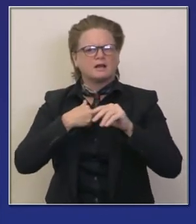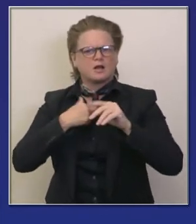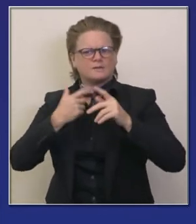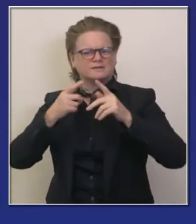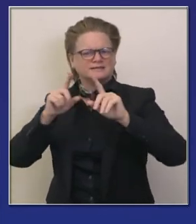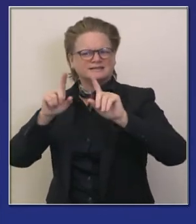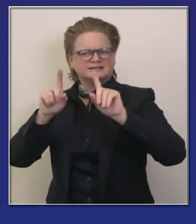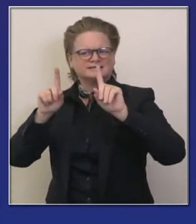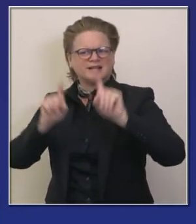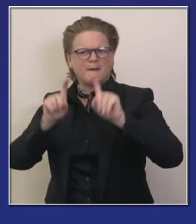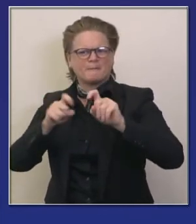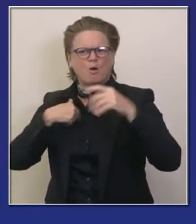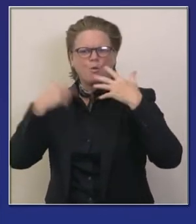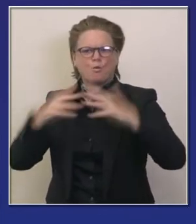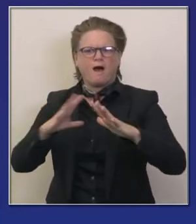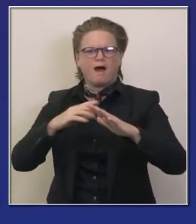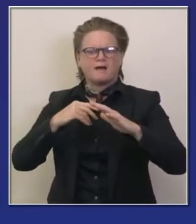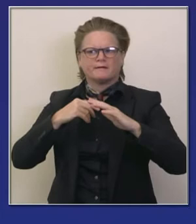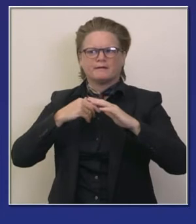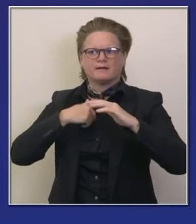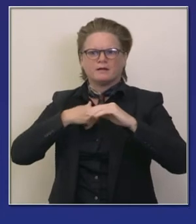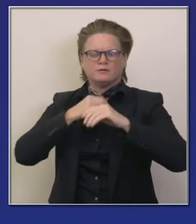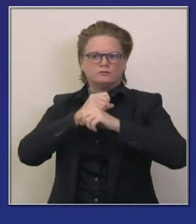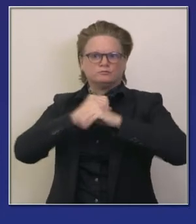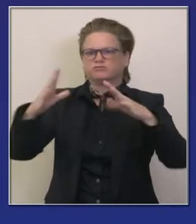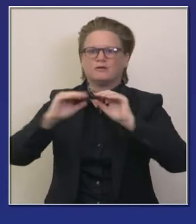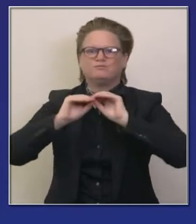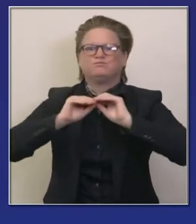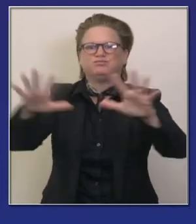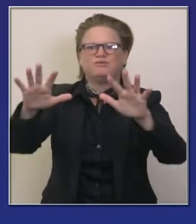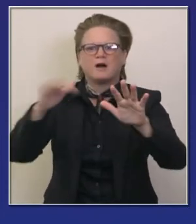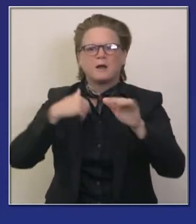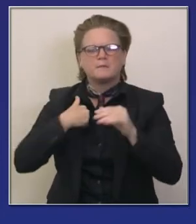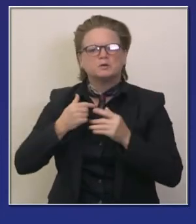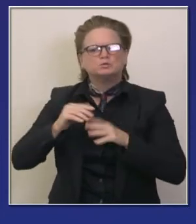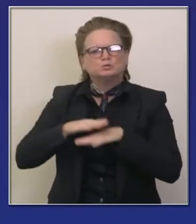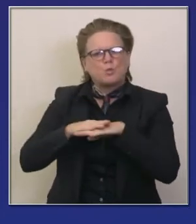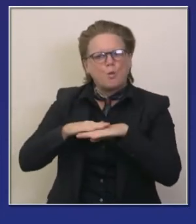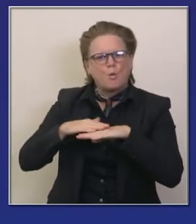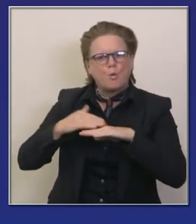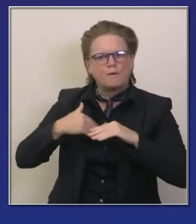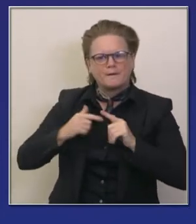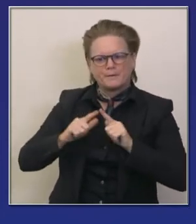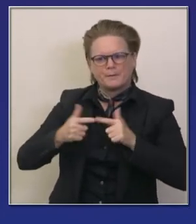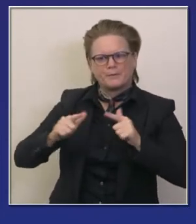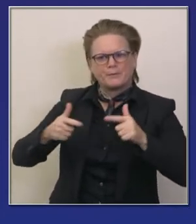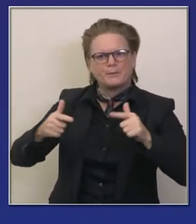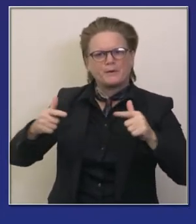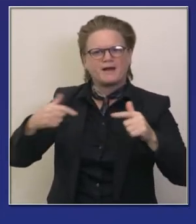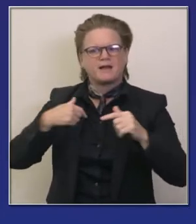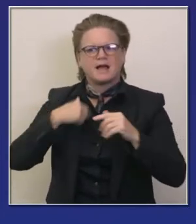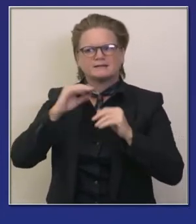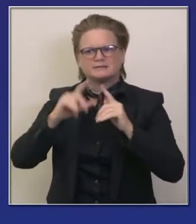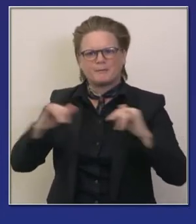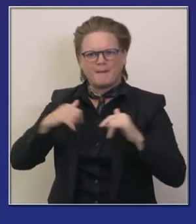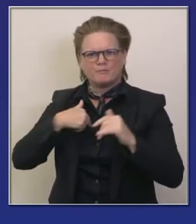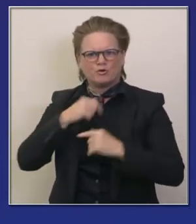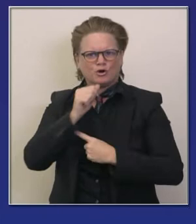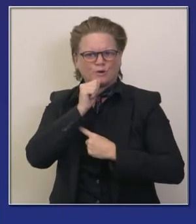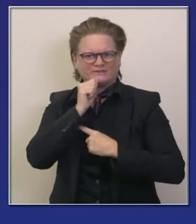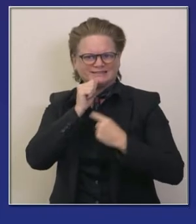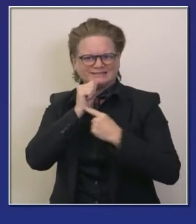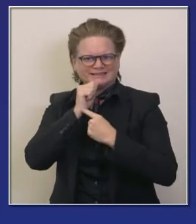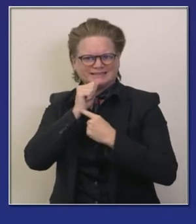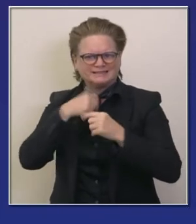someternos abiertamente realmente queremos reflexionar sobre esta tecnología analizarla estar seguros de que es